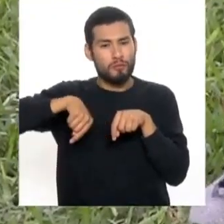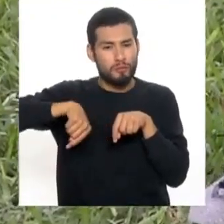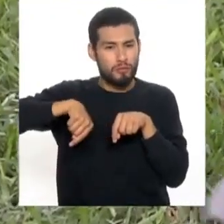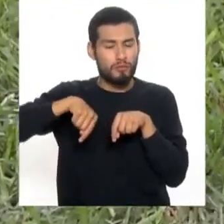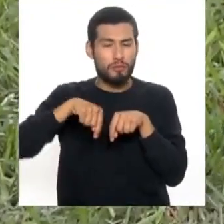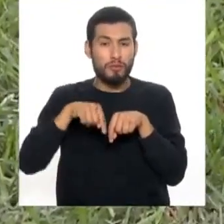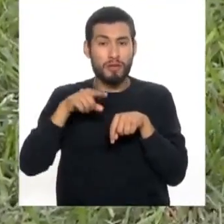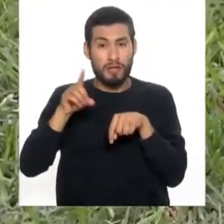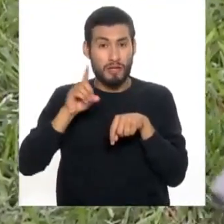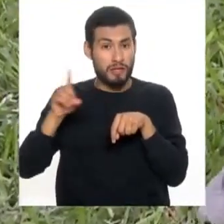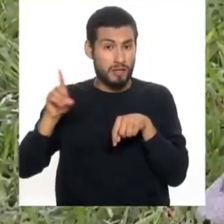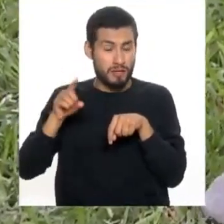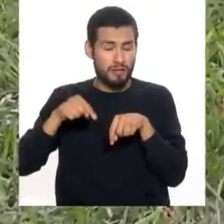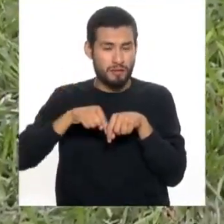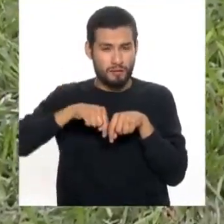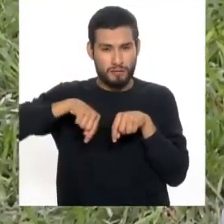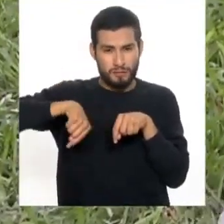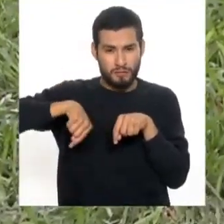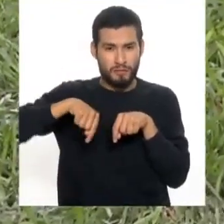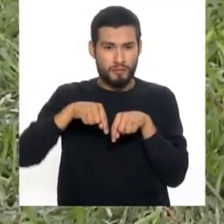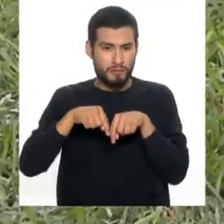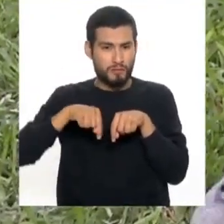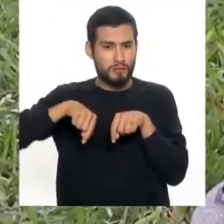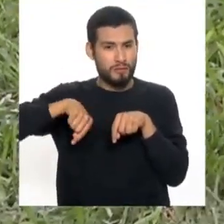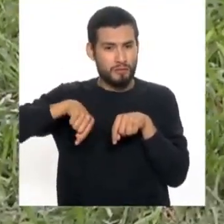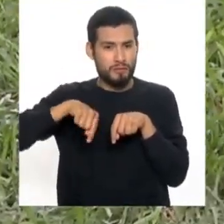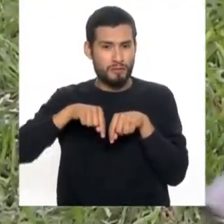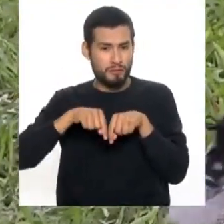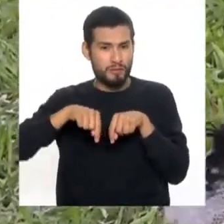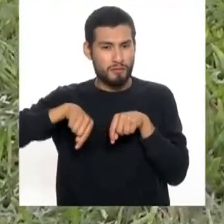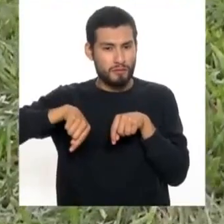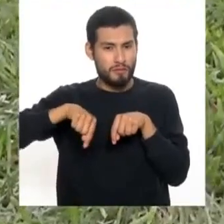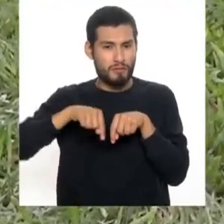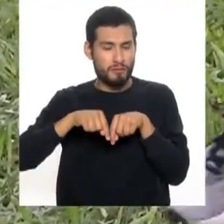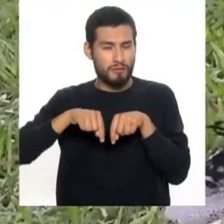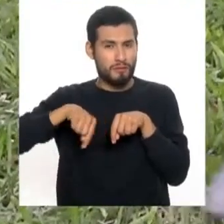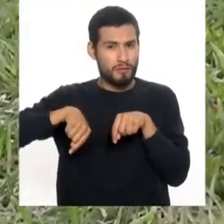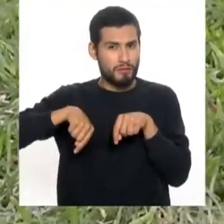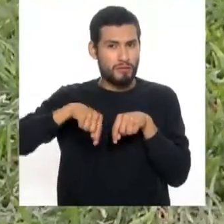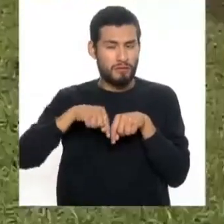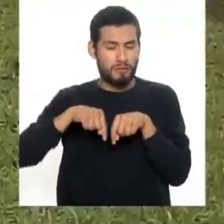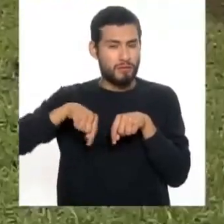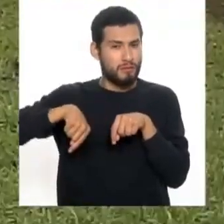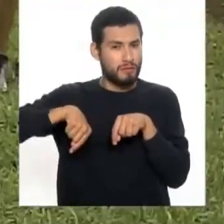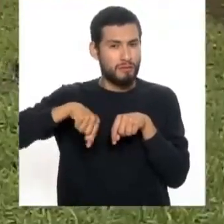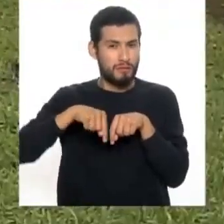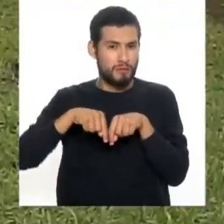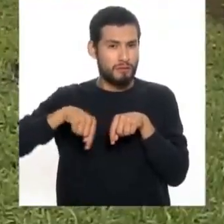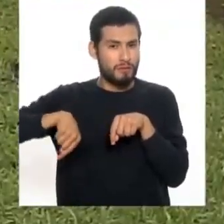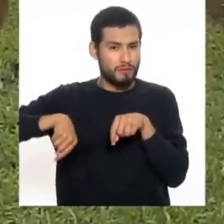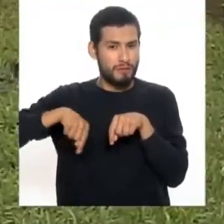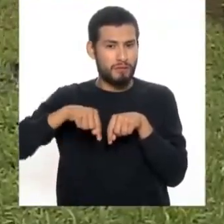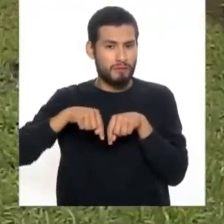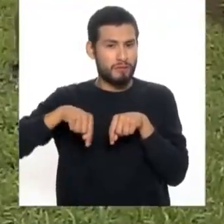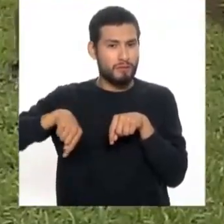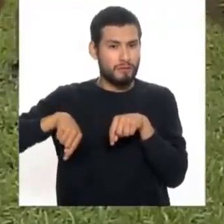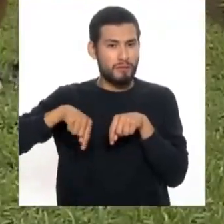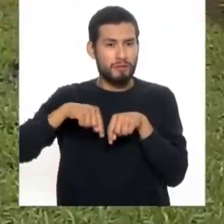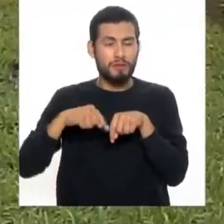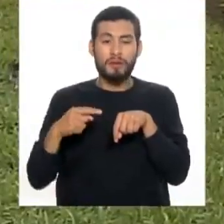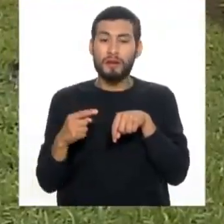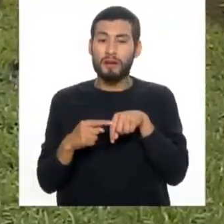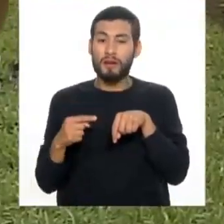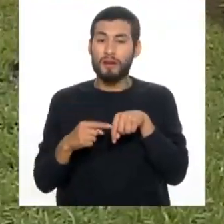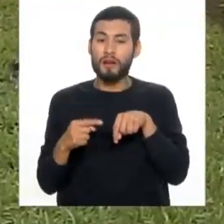del lado derecho. Ahí está. Vamos a aumentar un poco la velocidad. Ahí está. Y la pierna izquierda ligeramente flexionada.